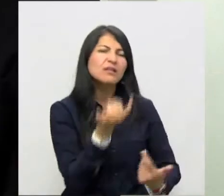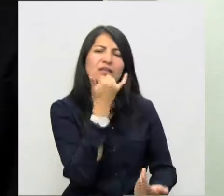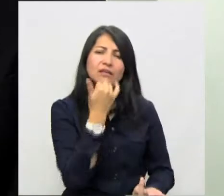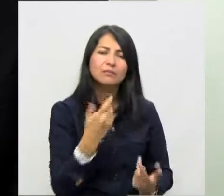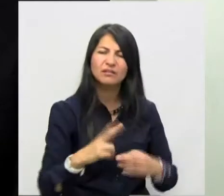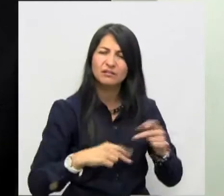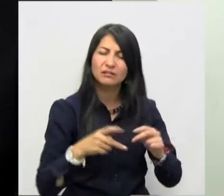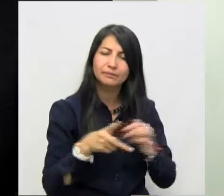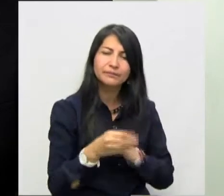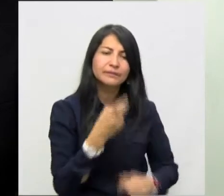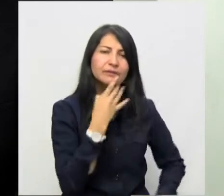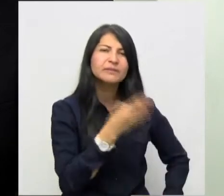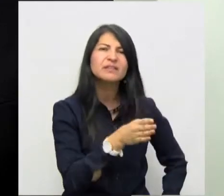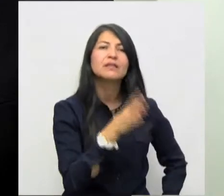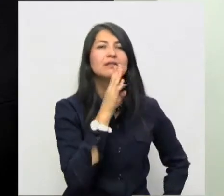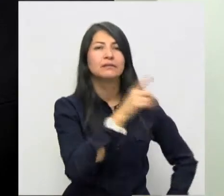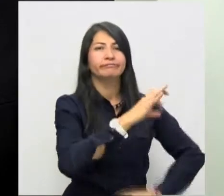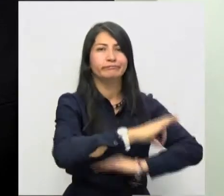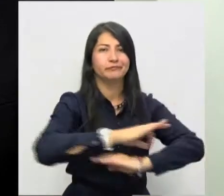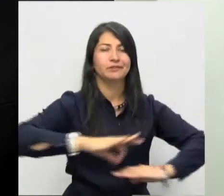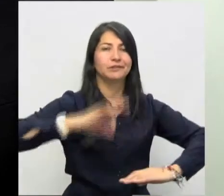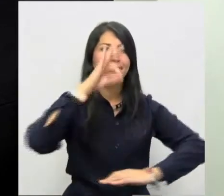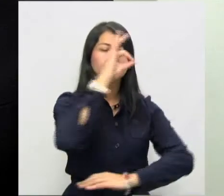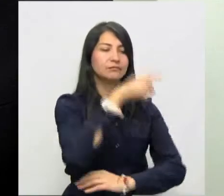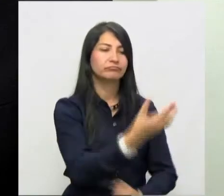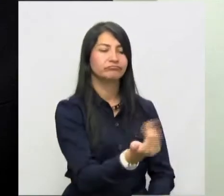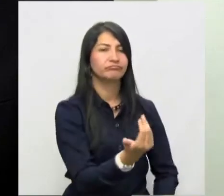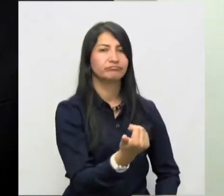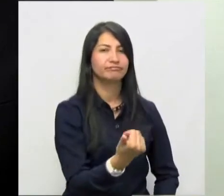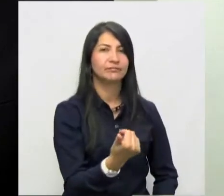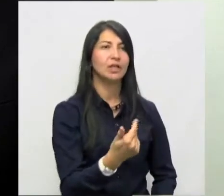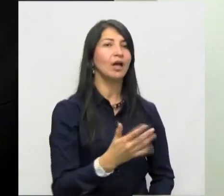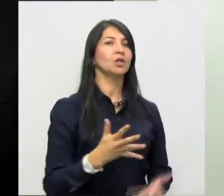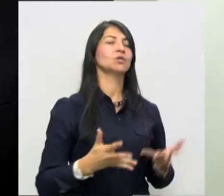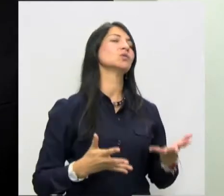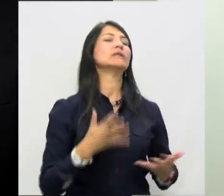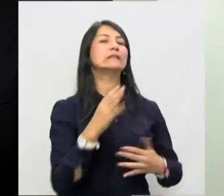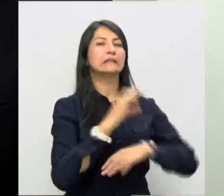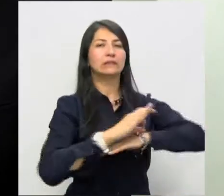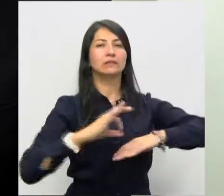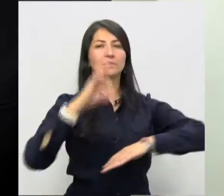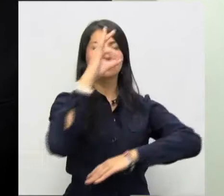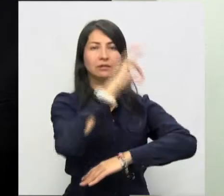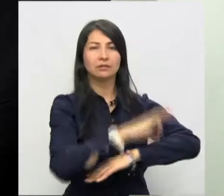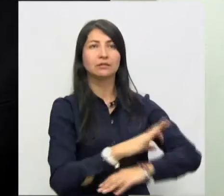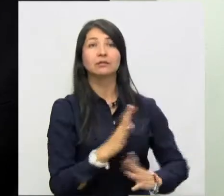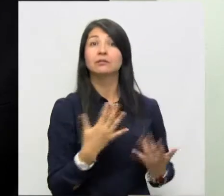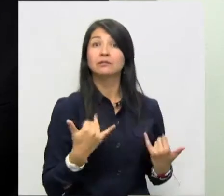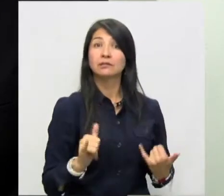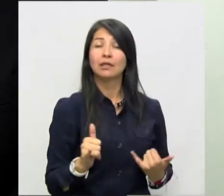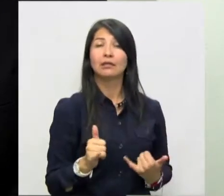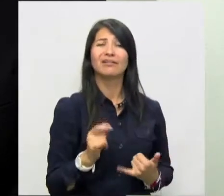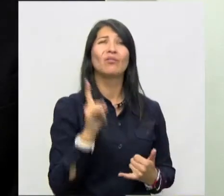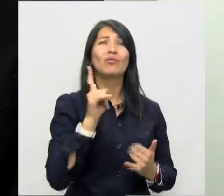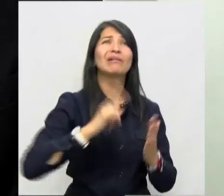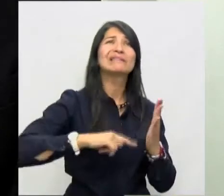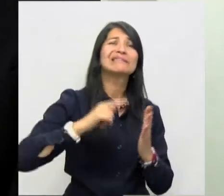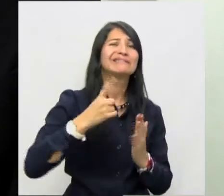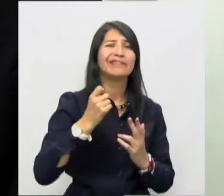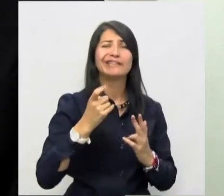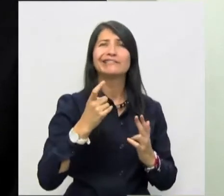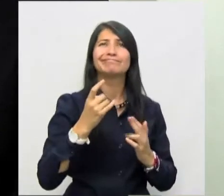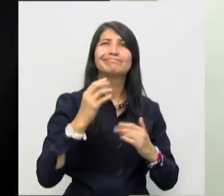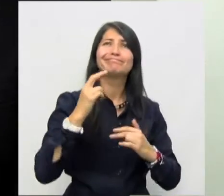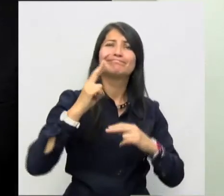el Contralor señaló a la ESAT requiriéndola y la ESAT ha contestado que la obra presenta una